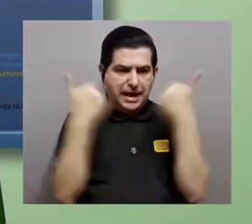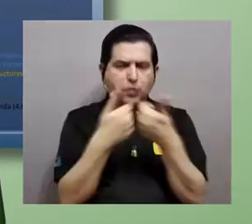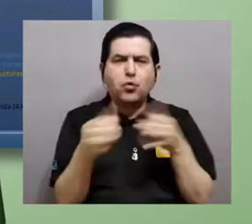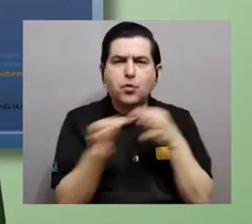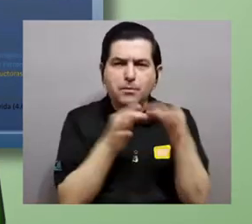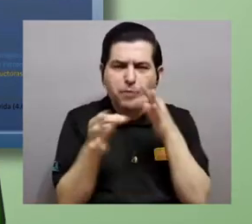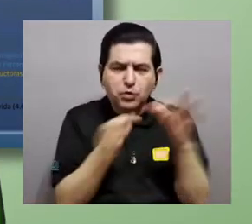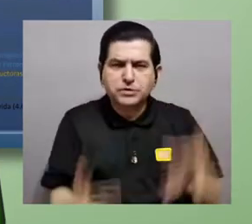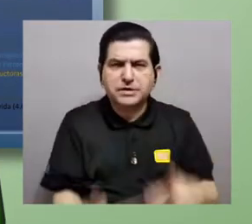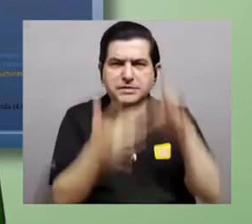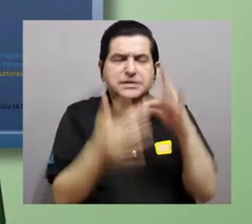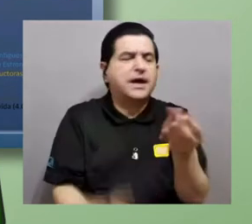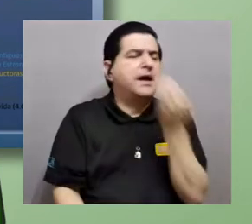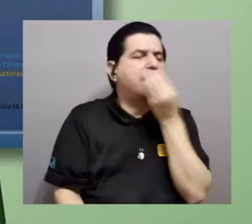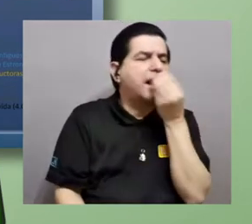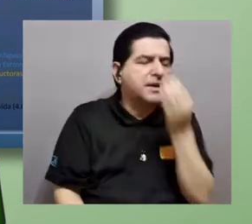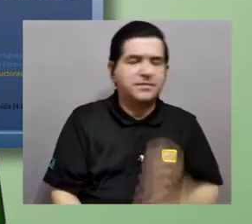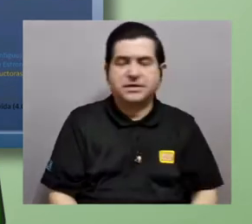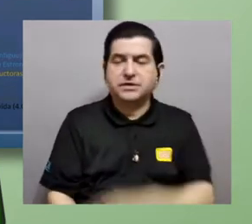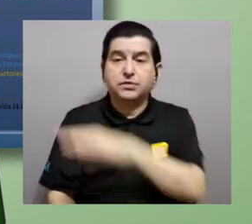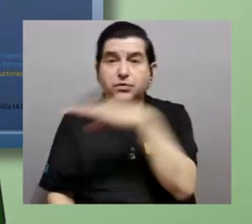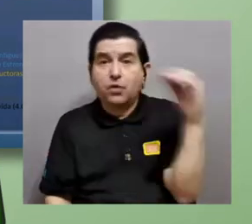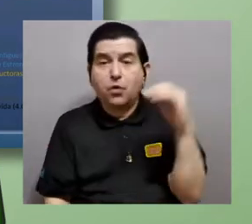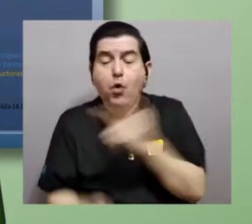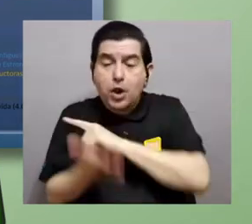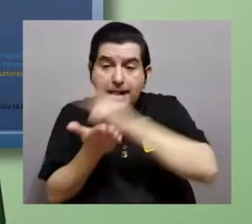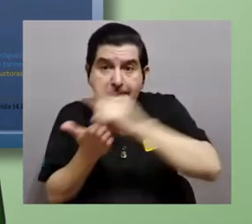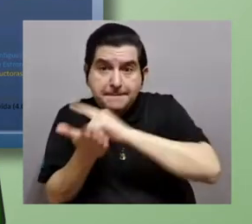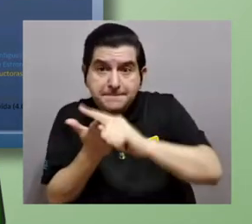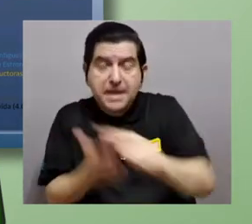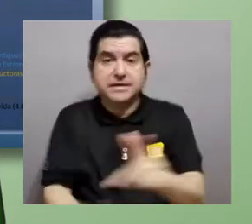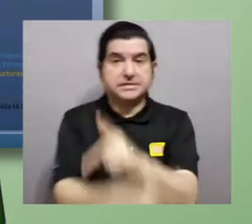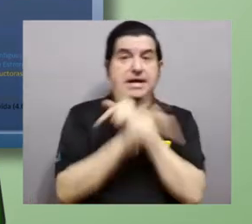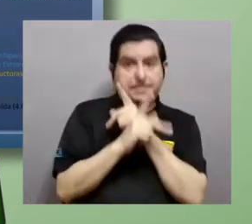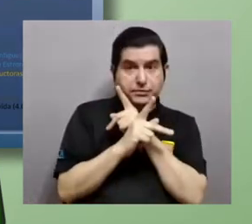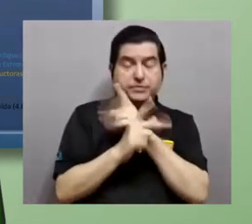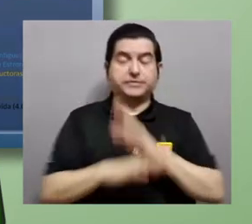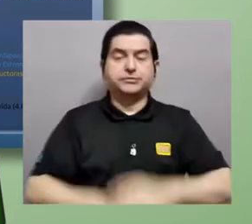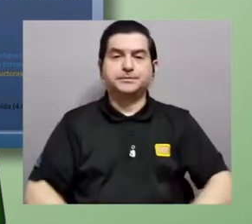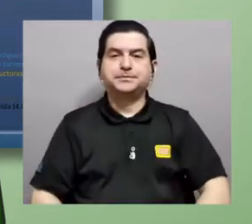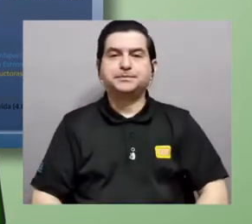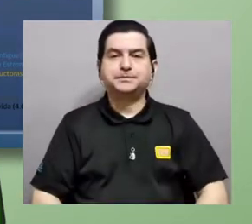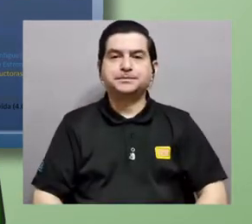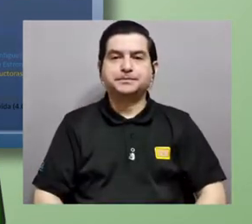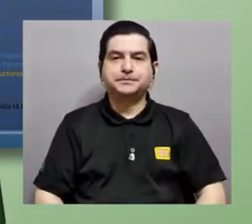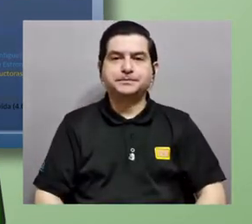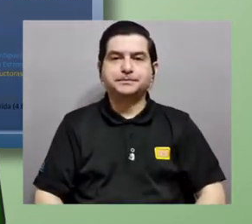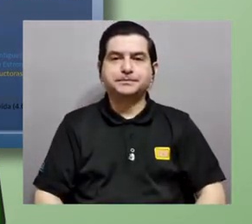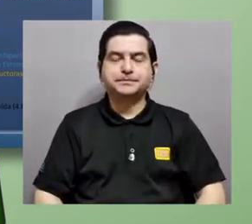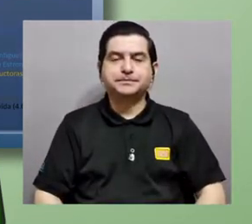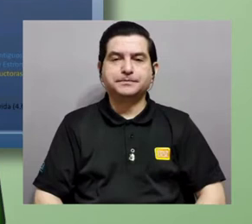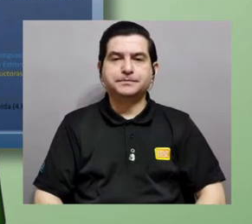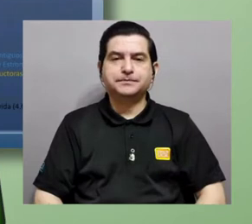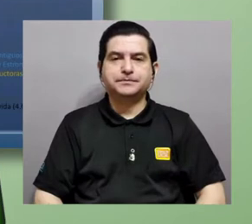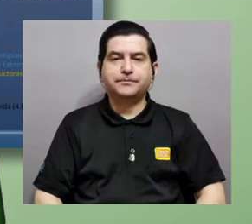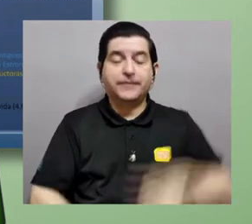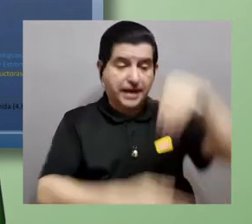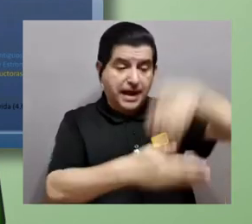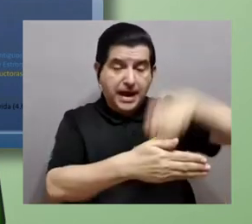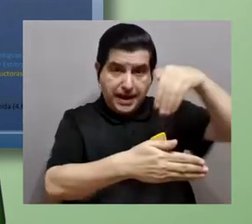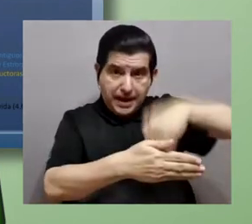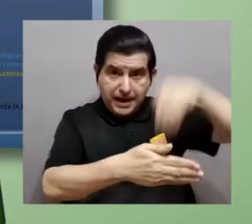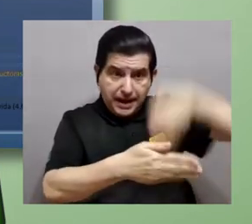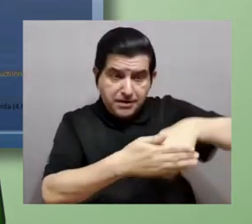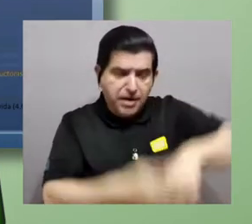grupos de células especializadas en alimentación, en limpieza, protección, etc. Y en el